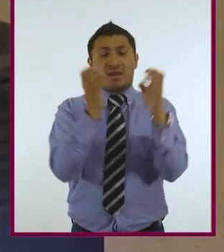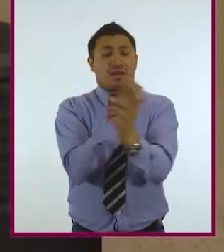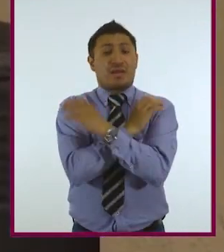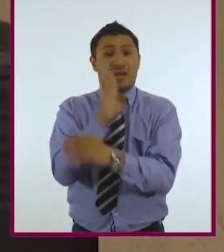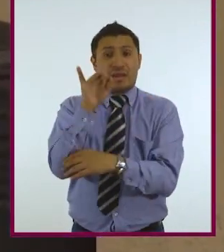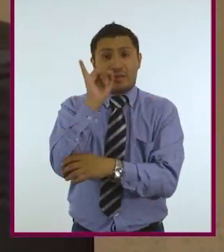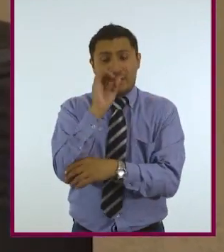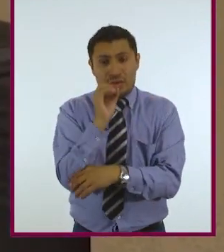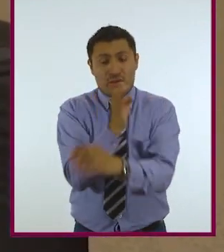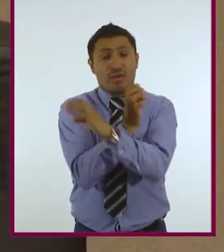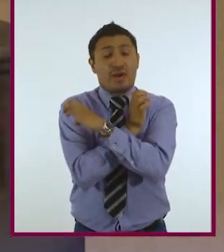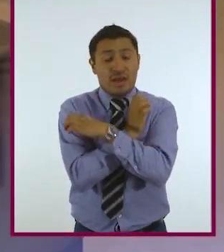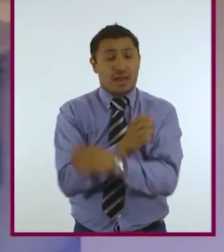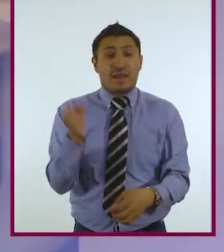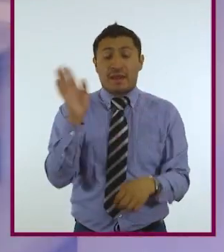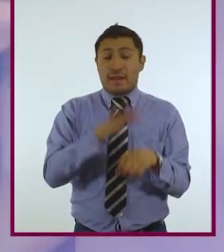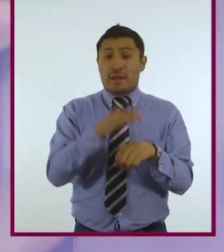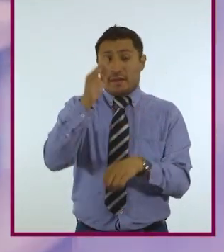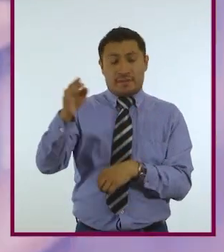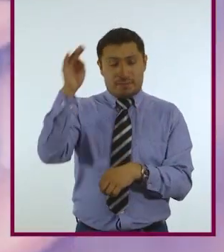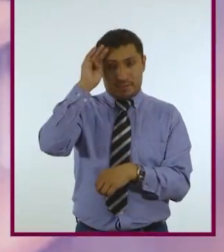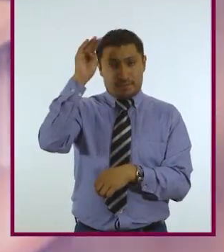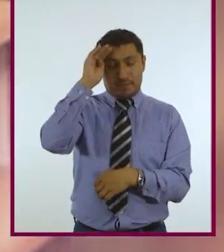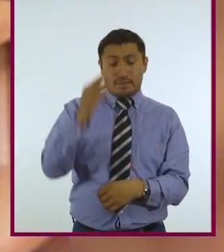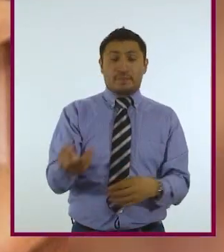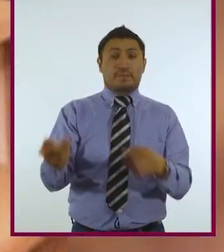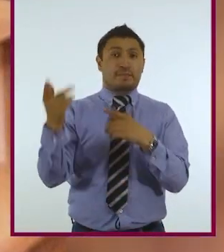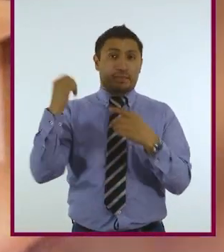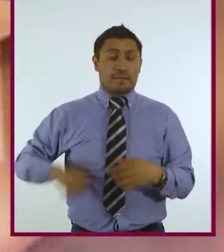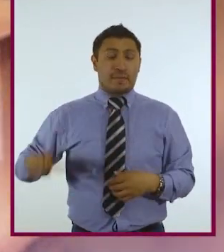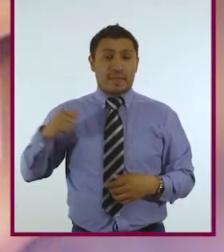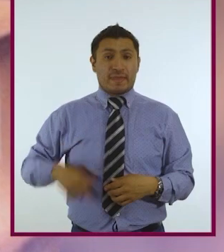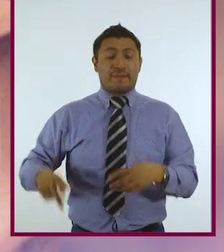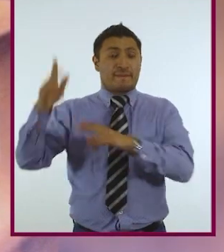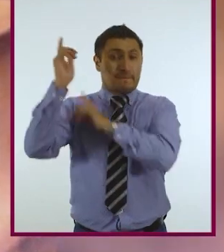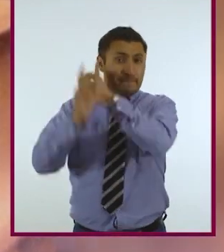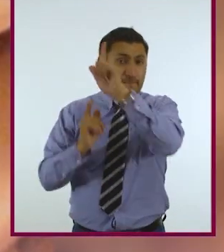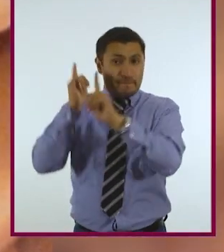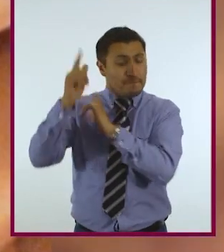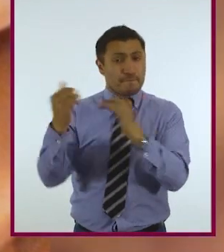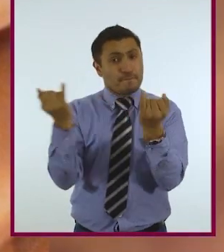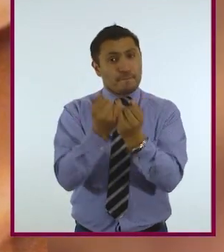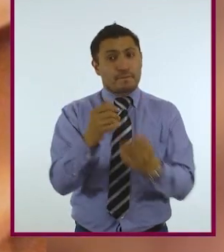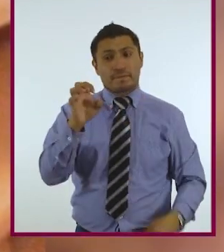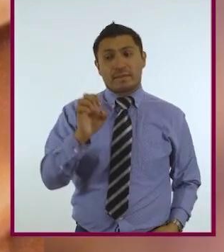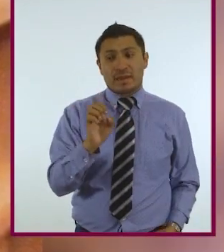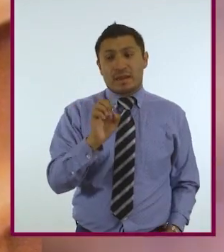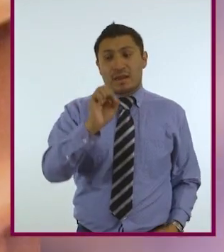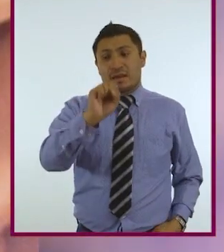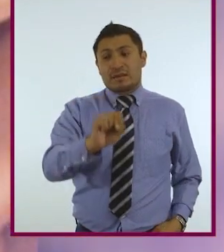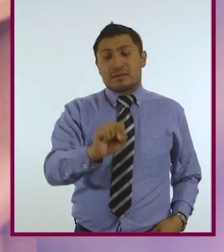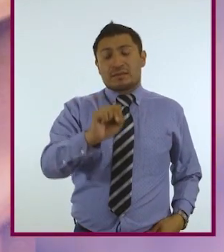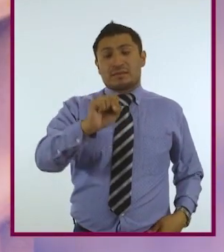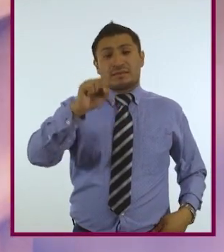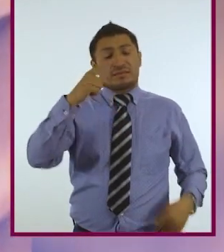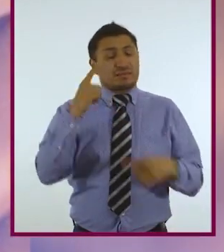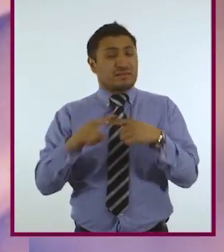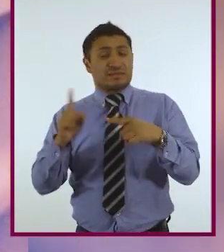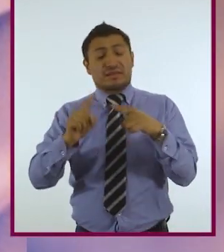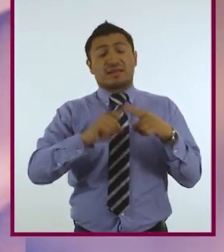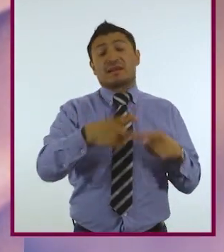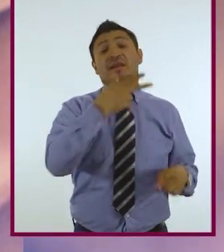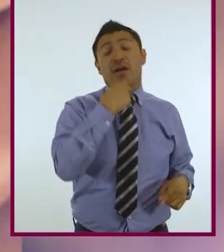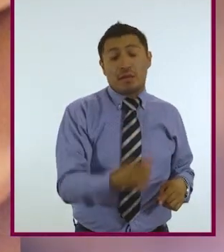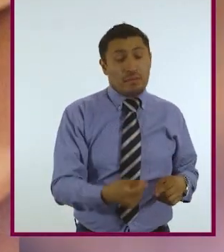y bioética, en particular en los pensamientos de los griegos antiguos, así como de Spinoza, Nietzsche, Heidegger